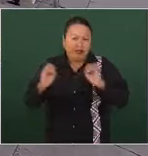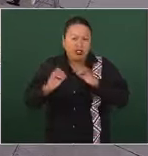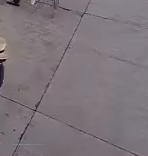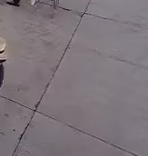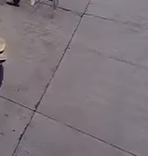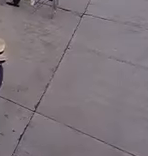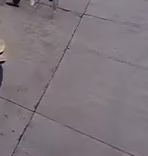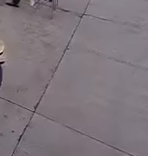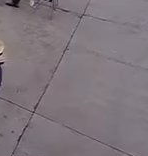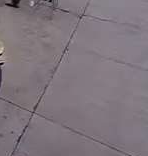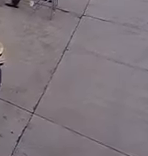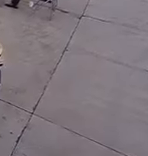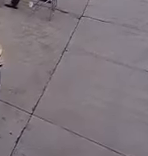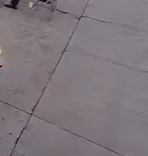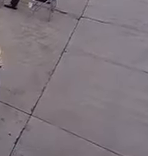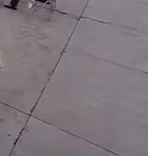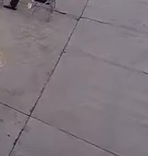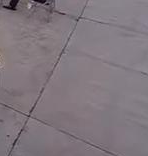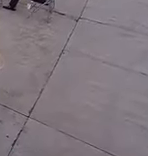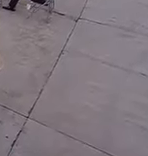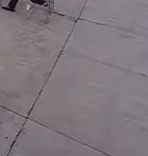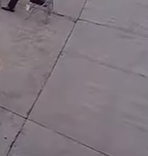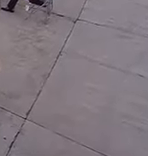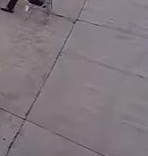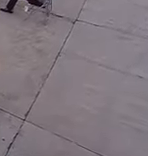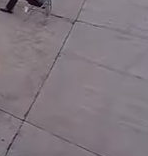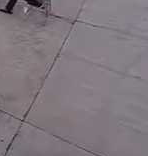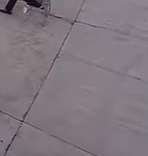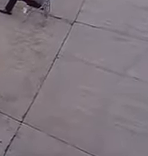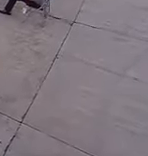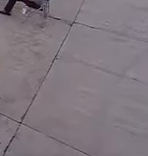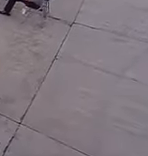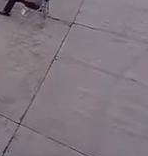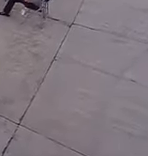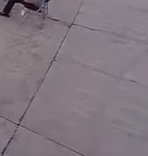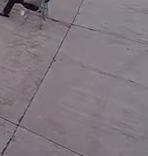sino es una burla